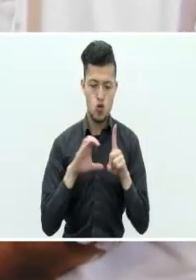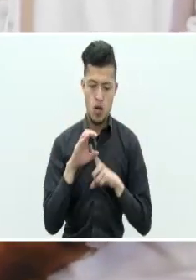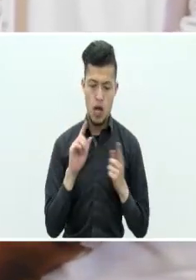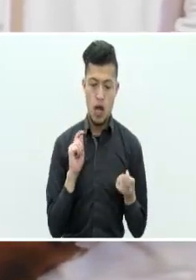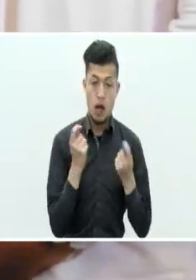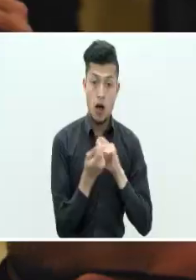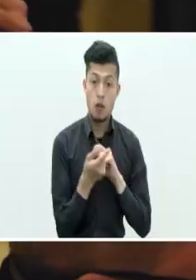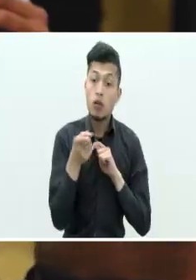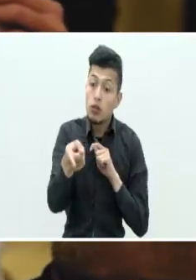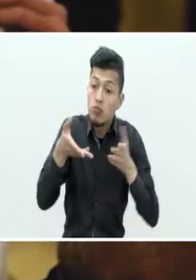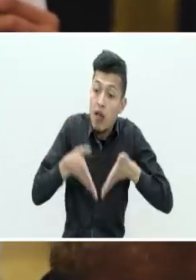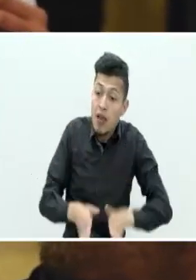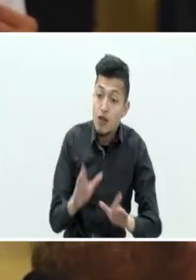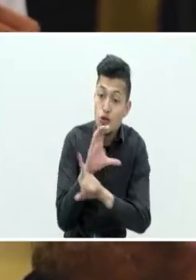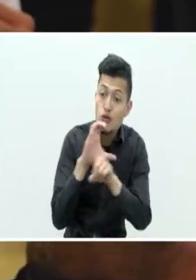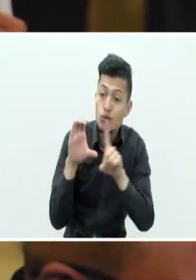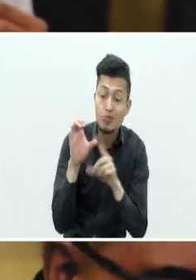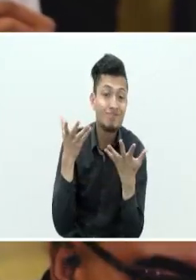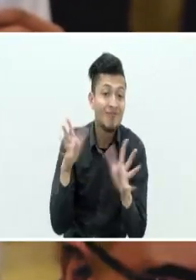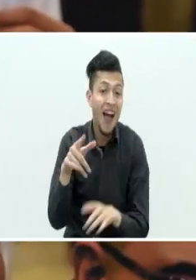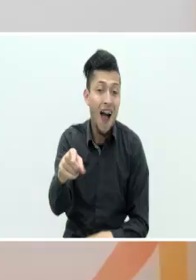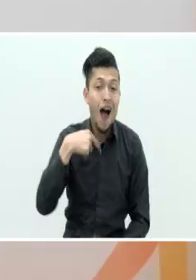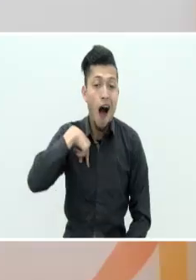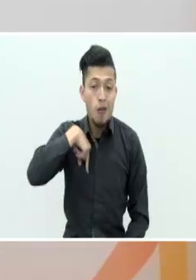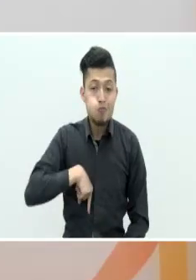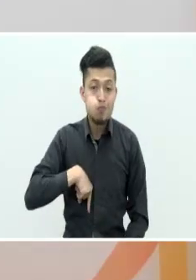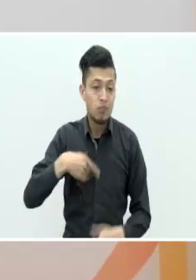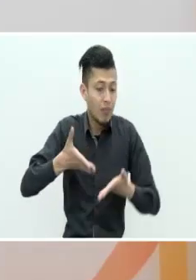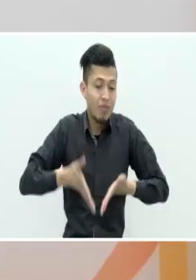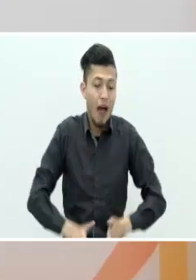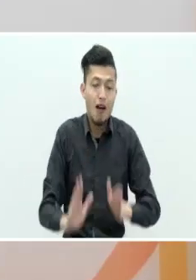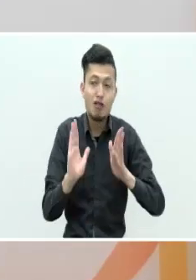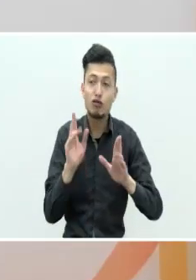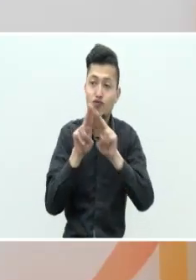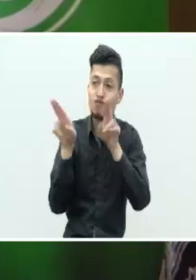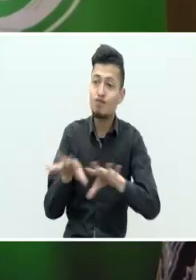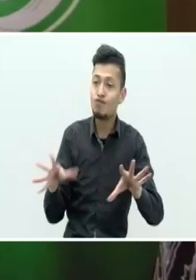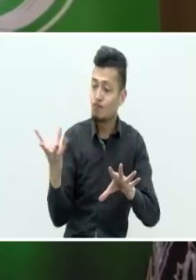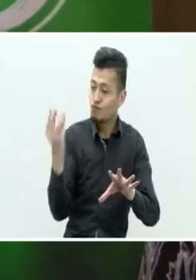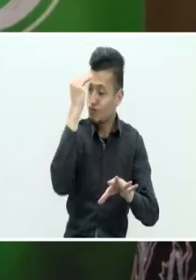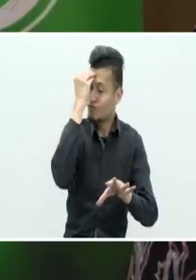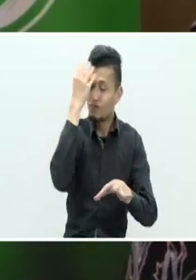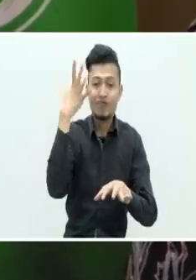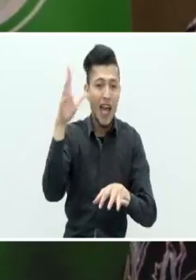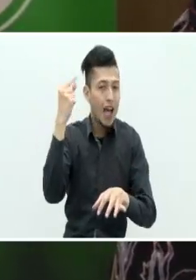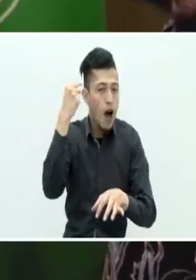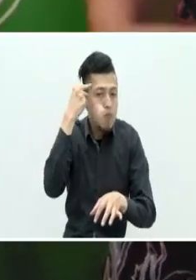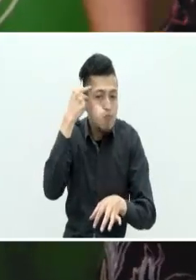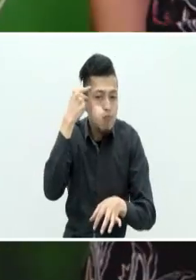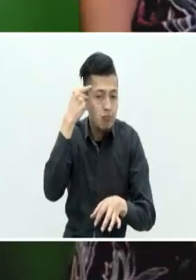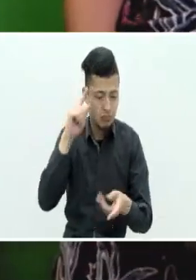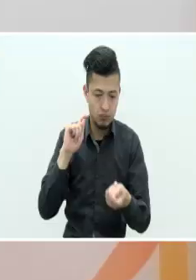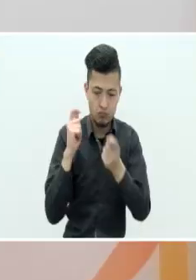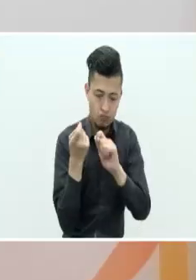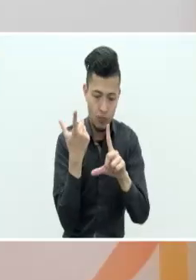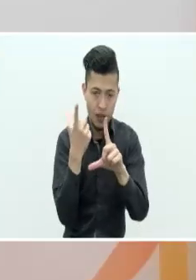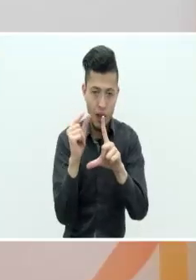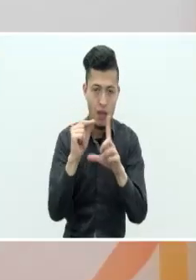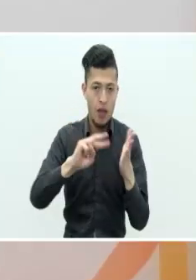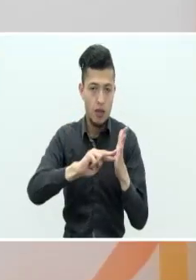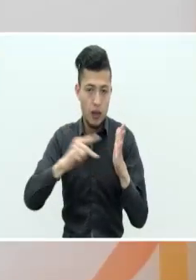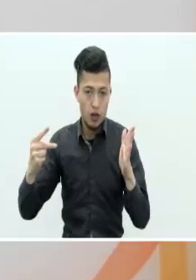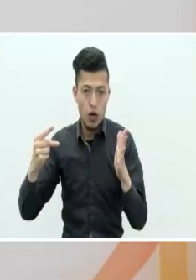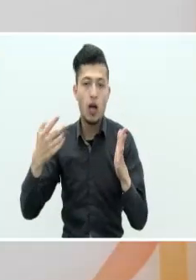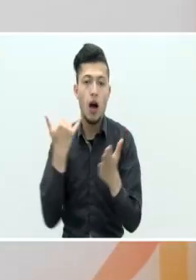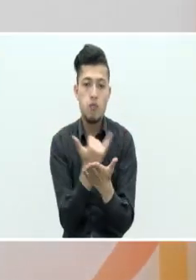nacieron en esa cultura. Ustedes son nativos digitales. Ustedes tienen en su cabeza la cultura de que la transformación digital y las tecnologías son los